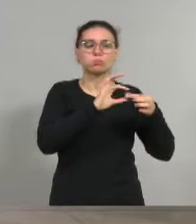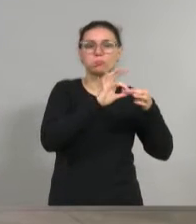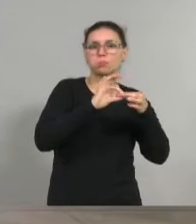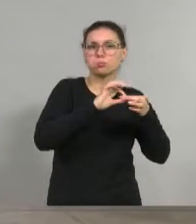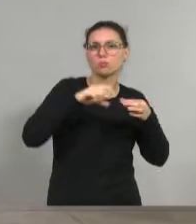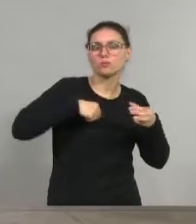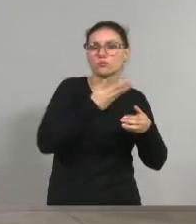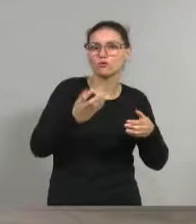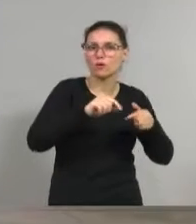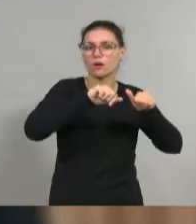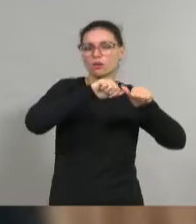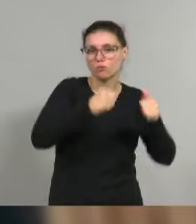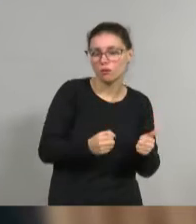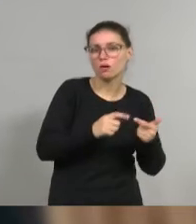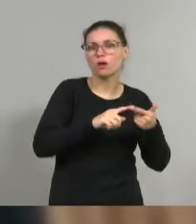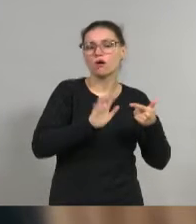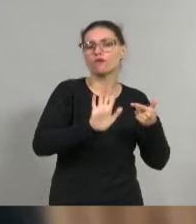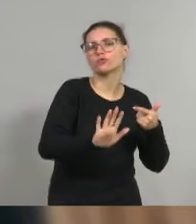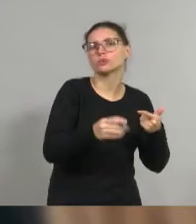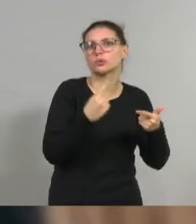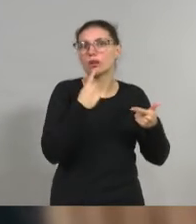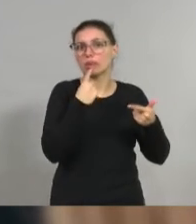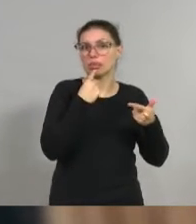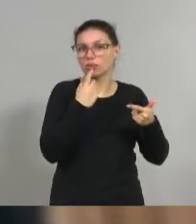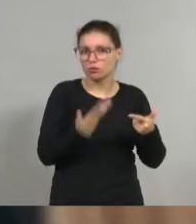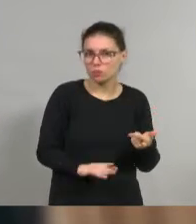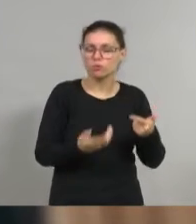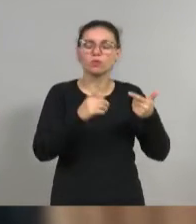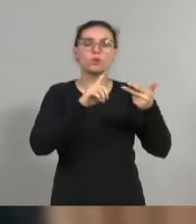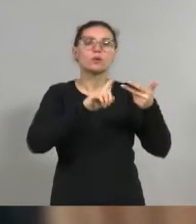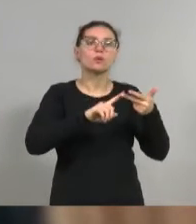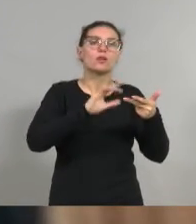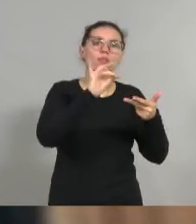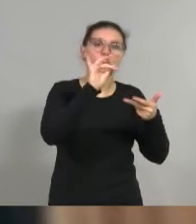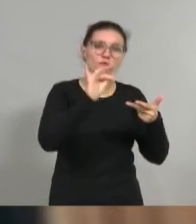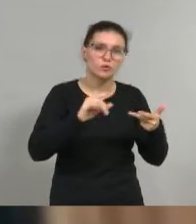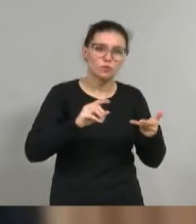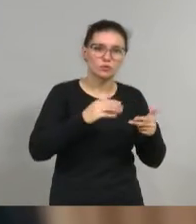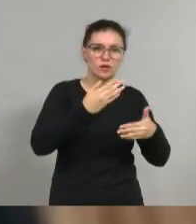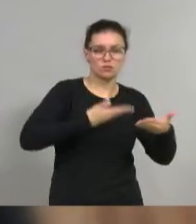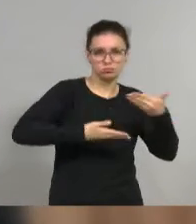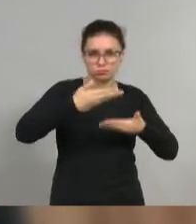incertidumbre con respecto al futuro, dificultad de socialización, violencia social.